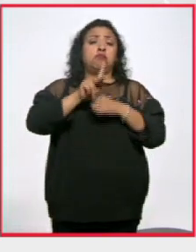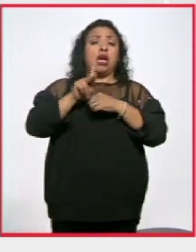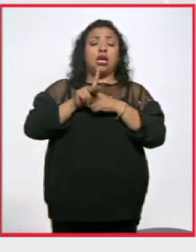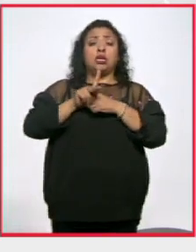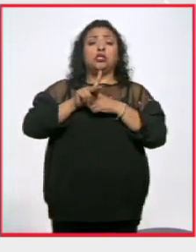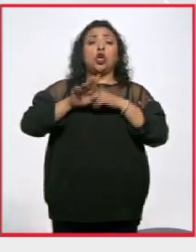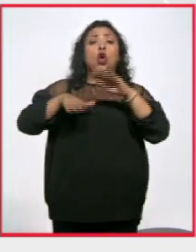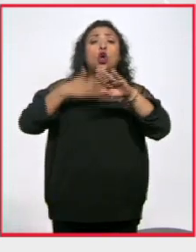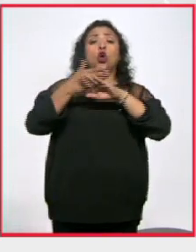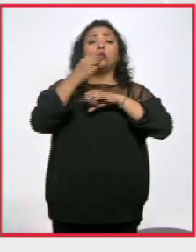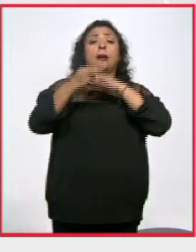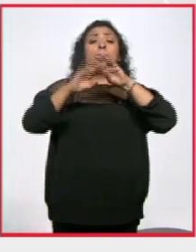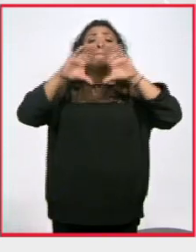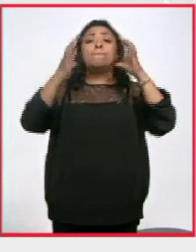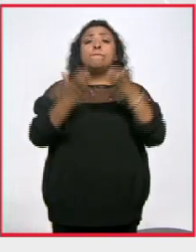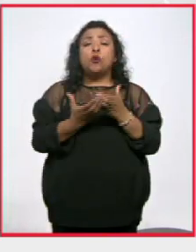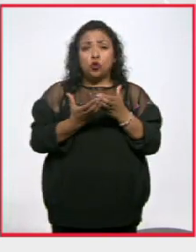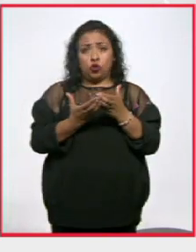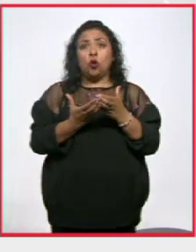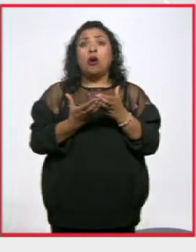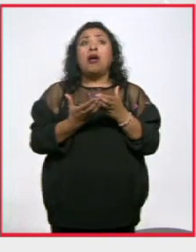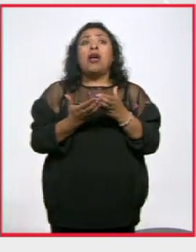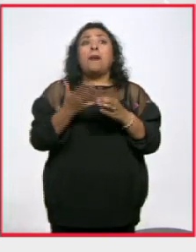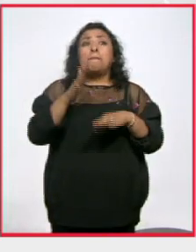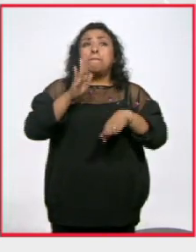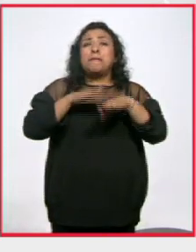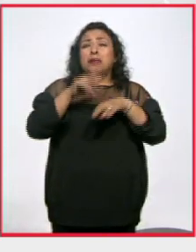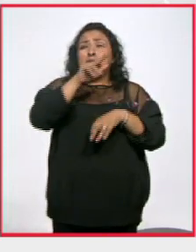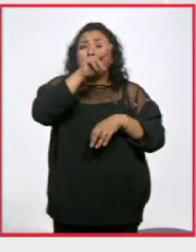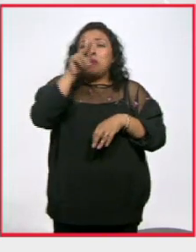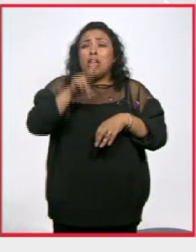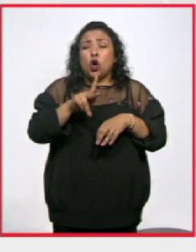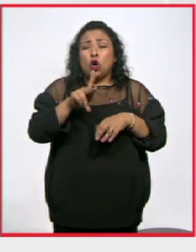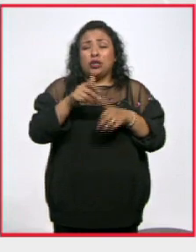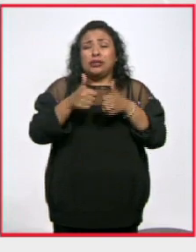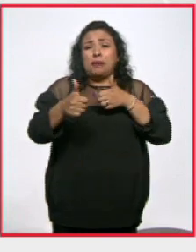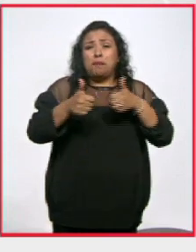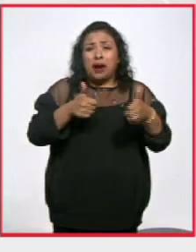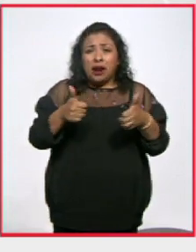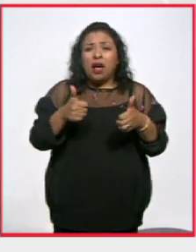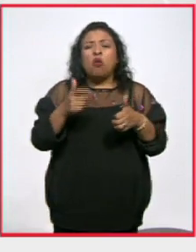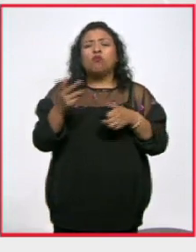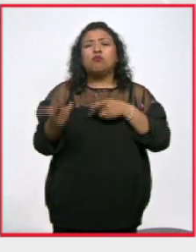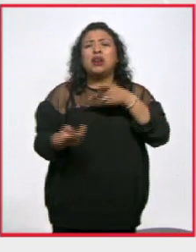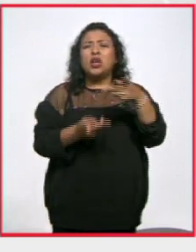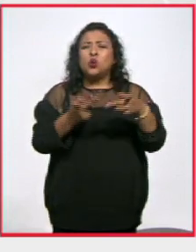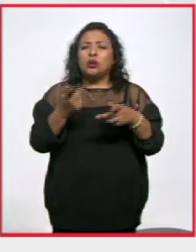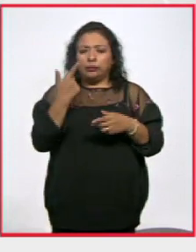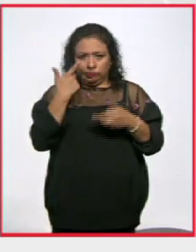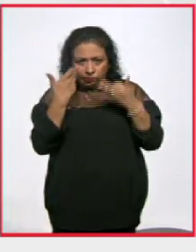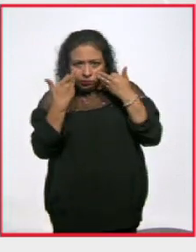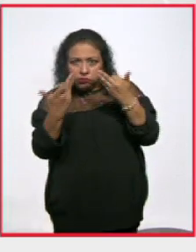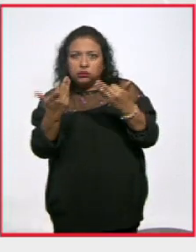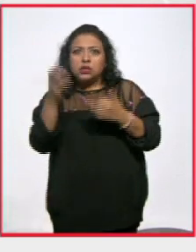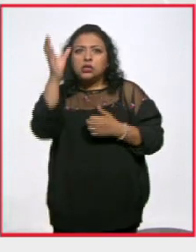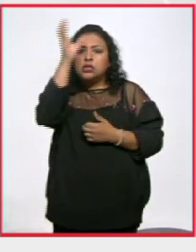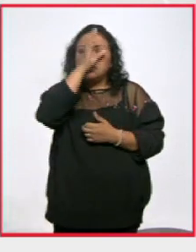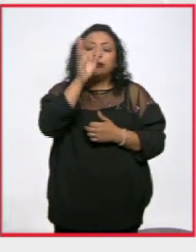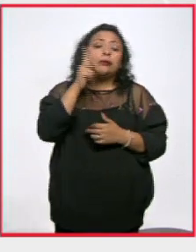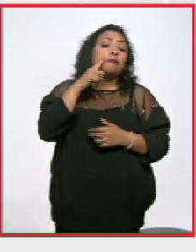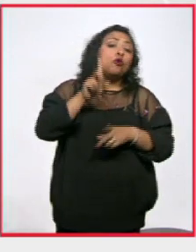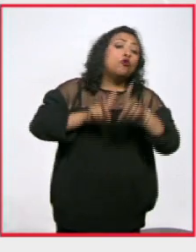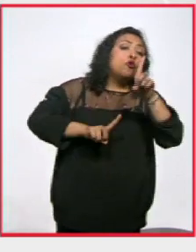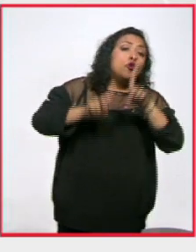globalismo donde el multilateralismo está pasando por su peor momento donde se está cuestionando la evidencia de la ciencia